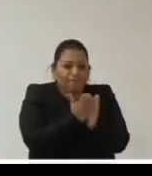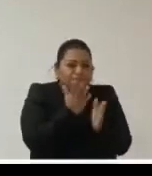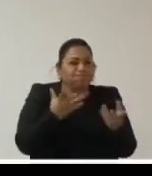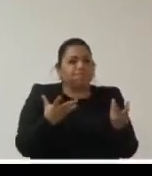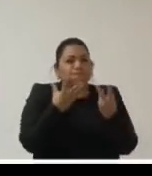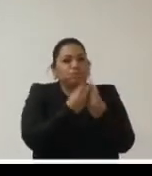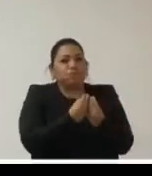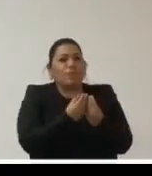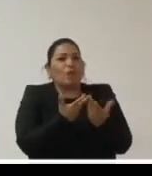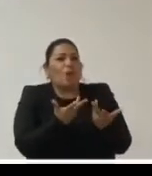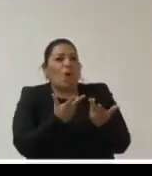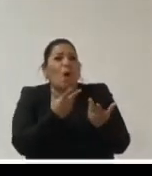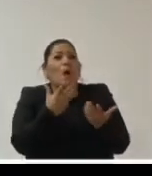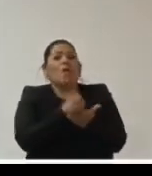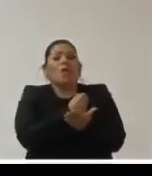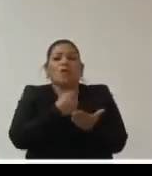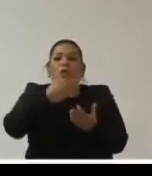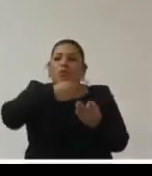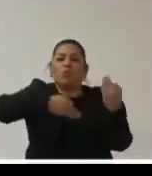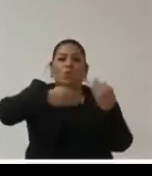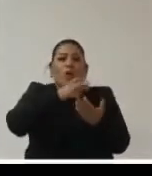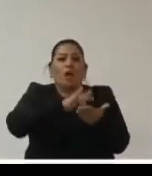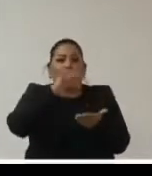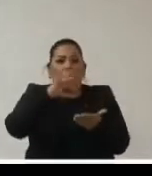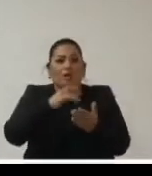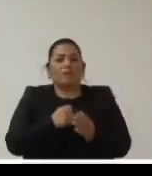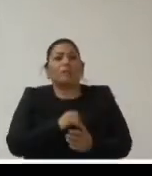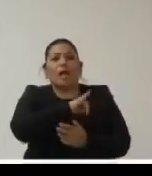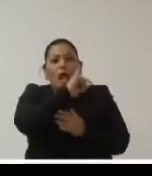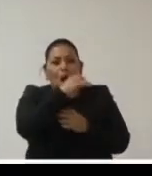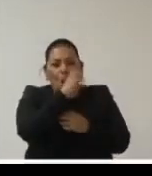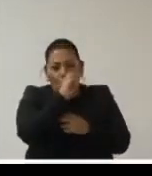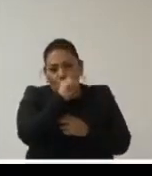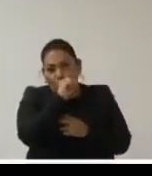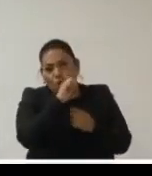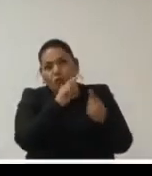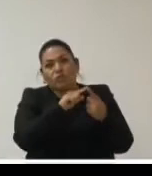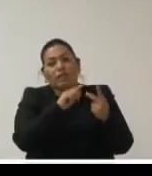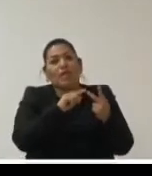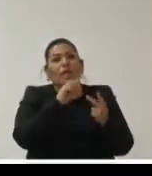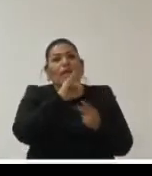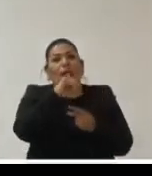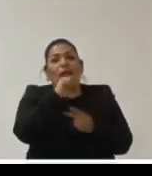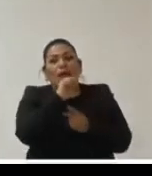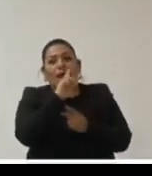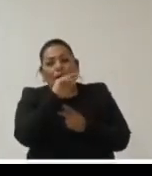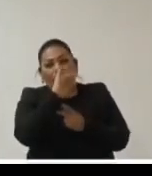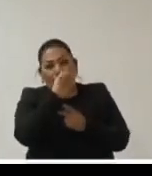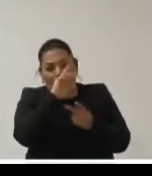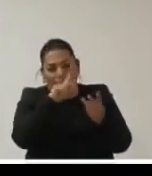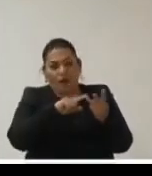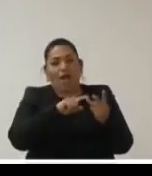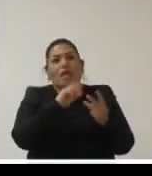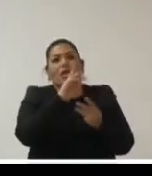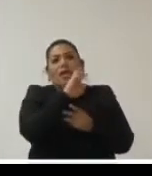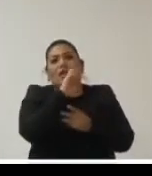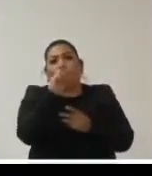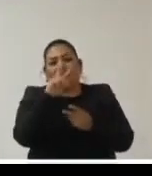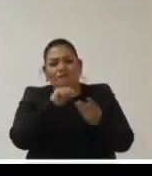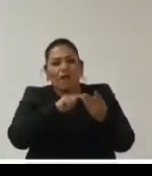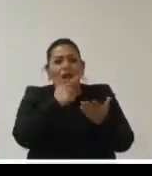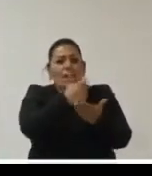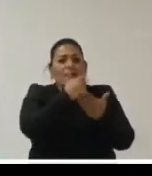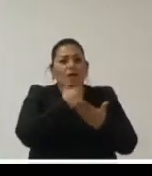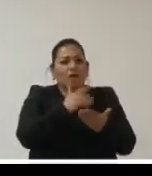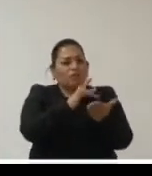y esto solamente lo logramos juntos gracias José gracias Gustavo gracias Javier gracias Eva por ayudarnos con todos